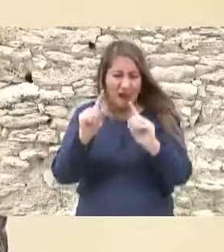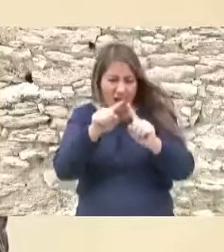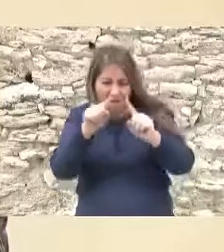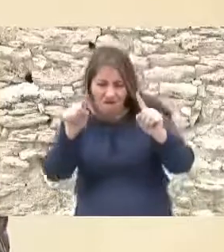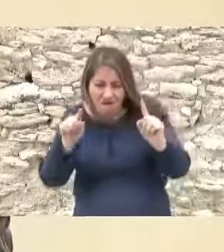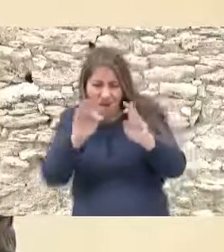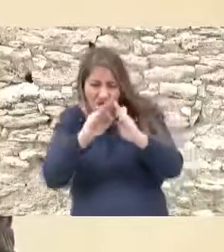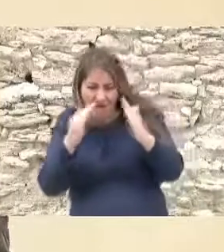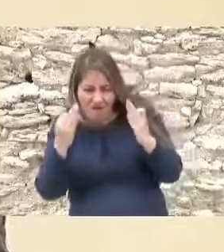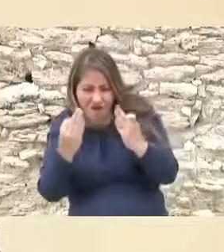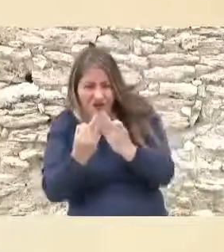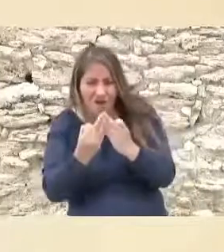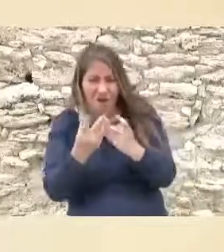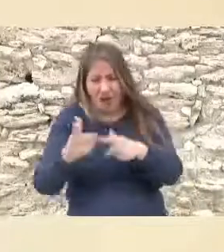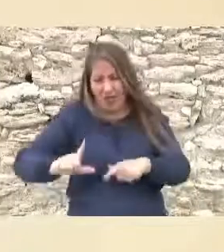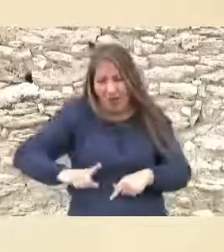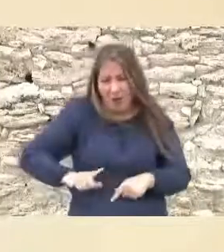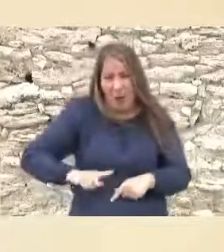que